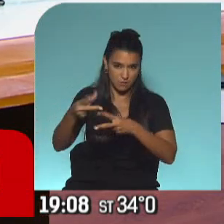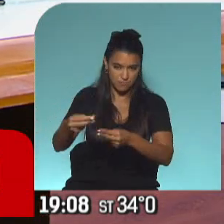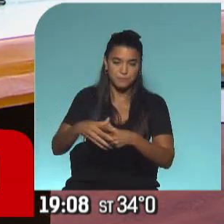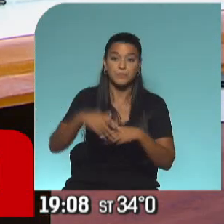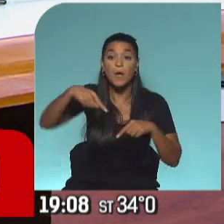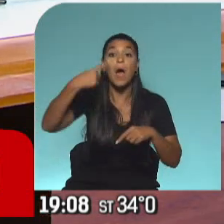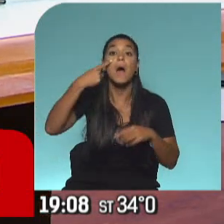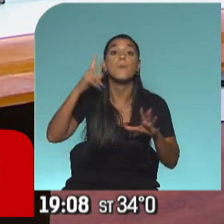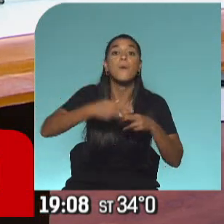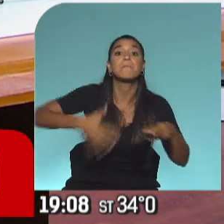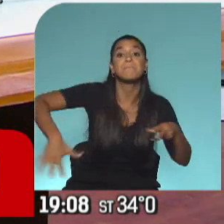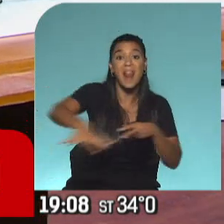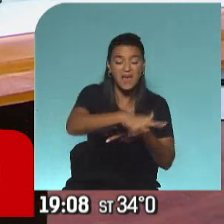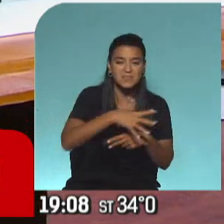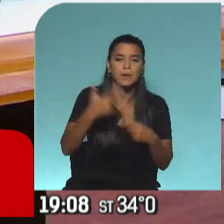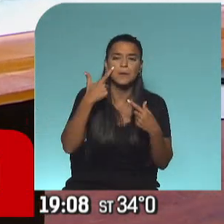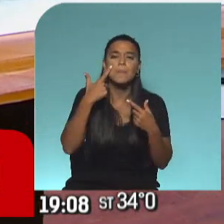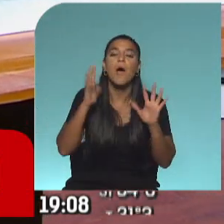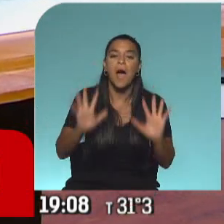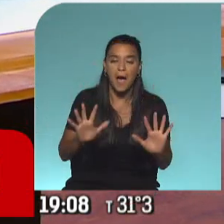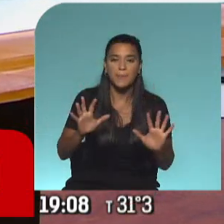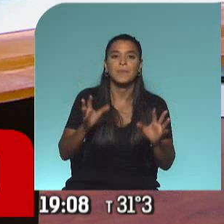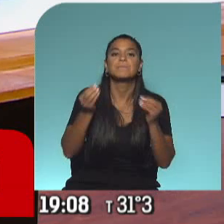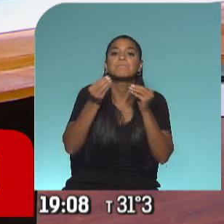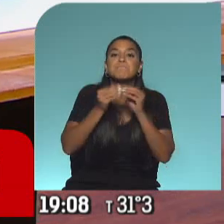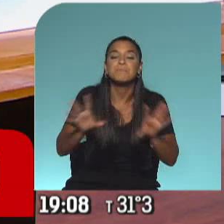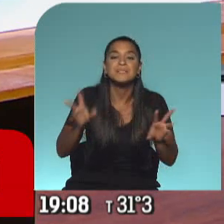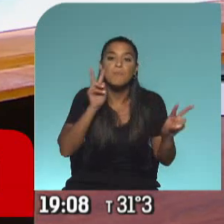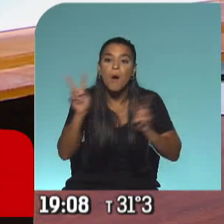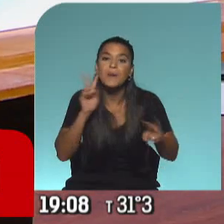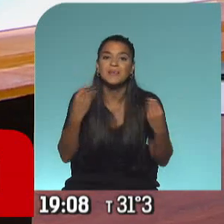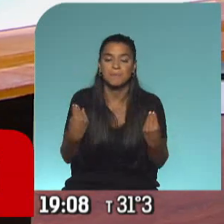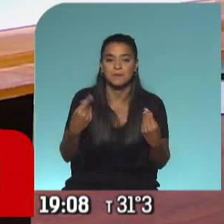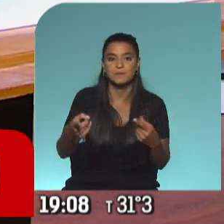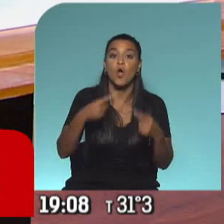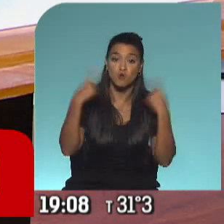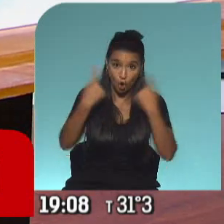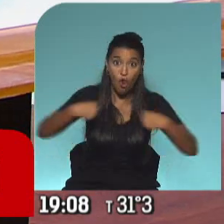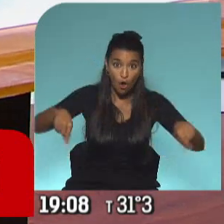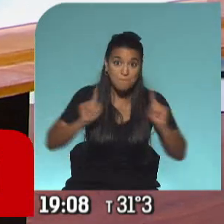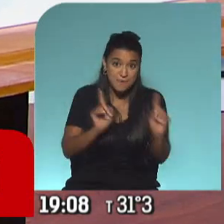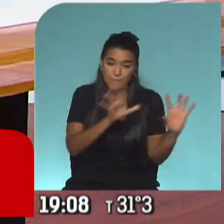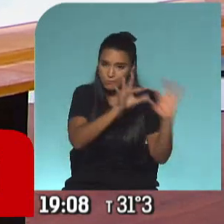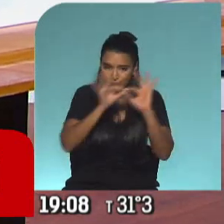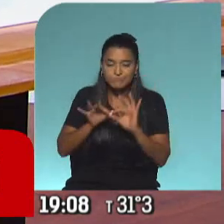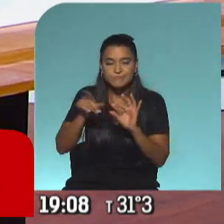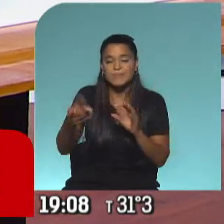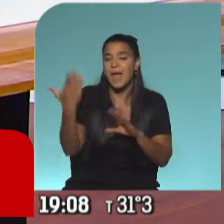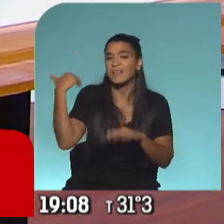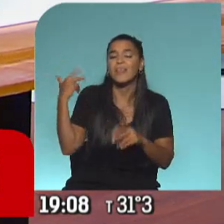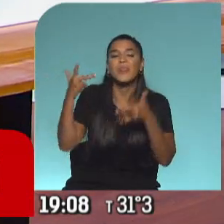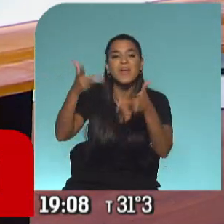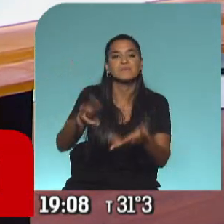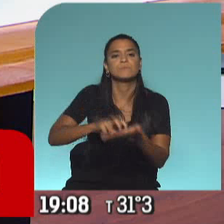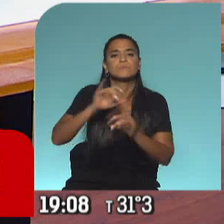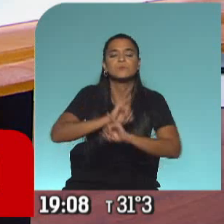a esas plazas? Vamos a empezar a ponerle color a Televisión Pública Noticias. Bueno, de color se trata, hablábamos al principio del noticiero que